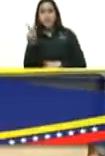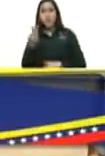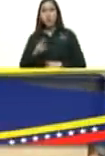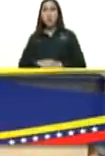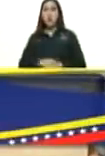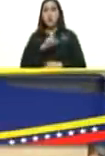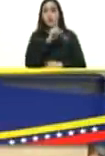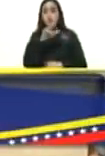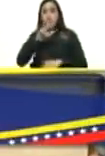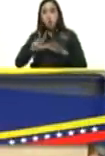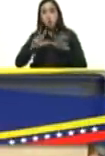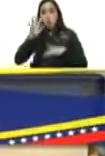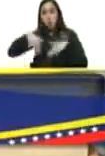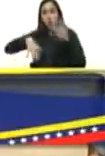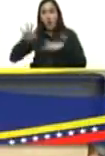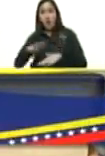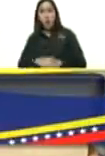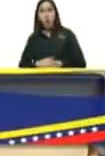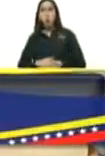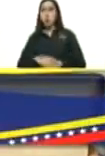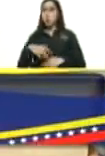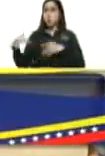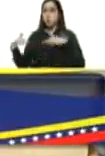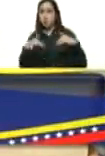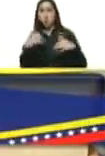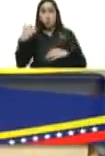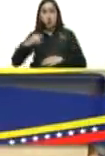y ya para esa época estábamos peleados